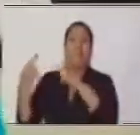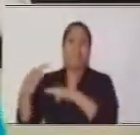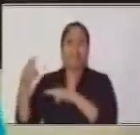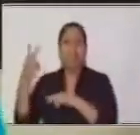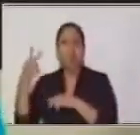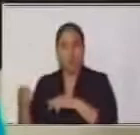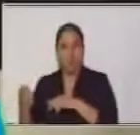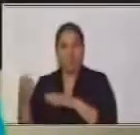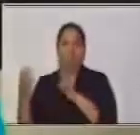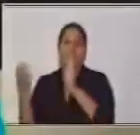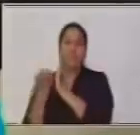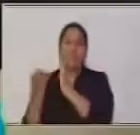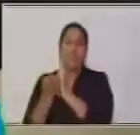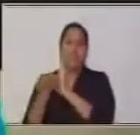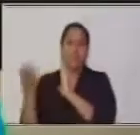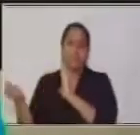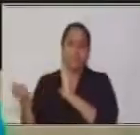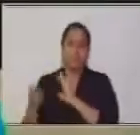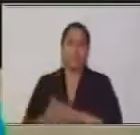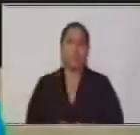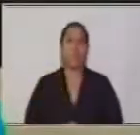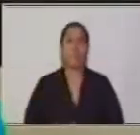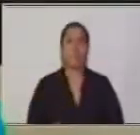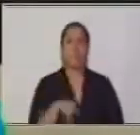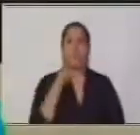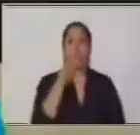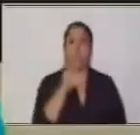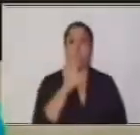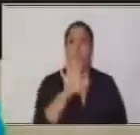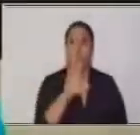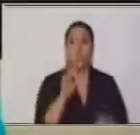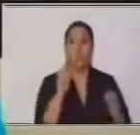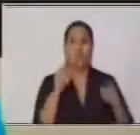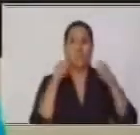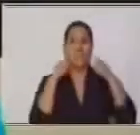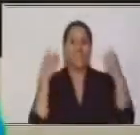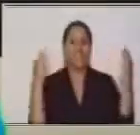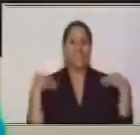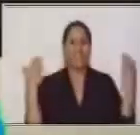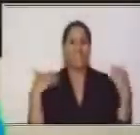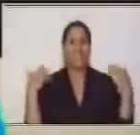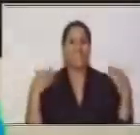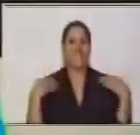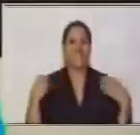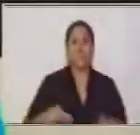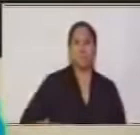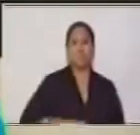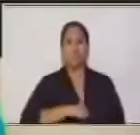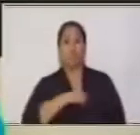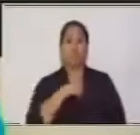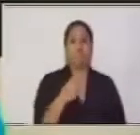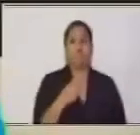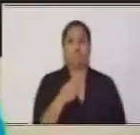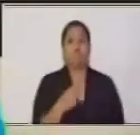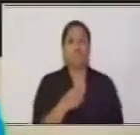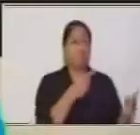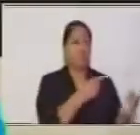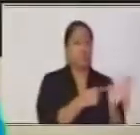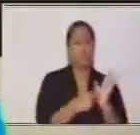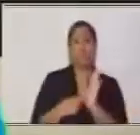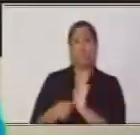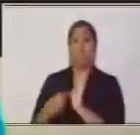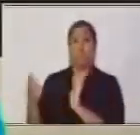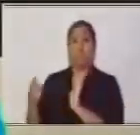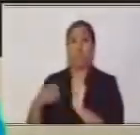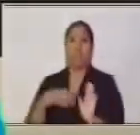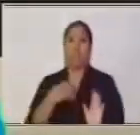la escuela, entonces tú, muy contento y muy feliz, orgulloso del trabajo que has hecho, se lo mostrarás a tu